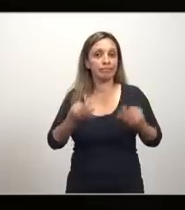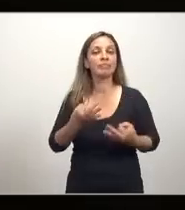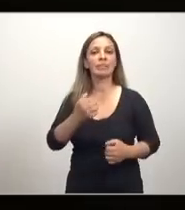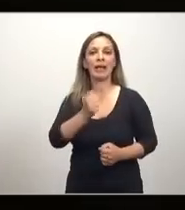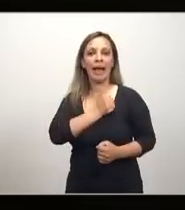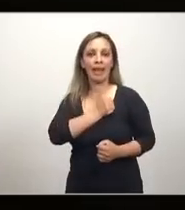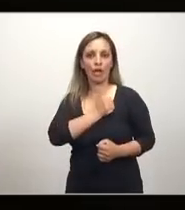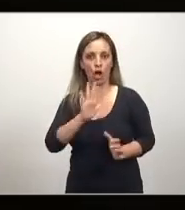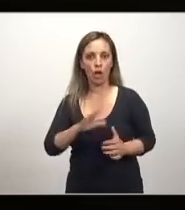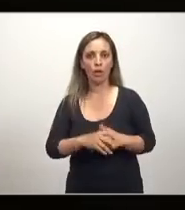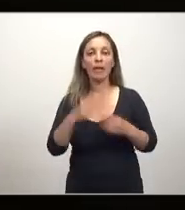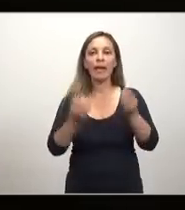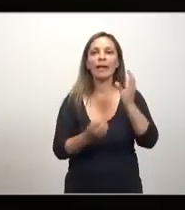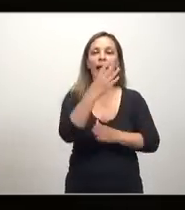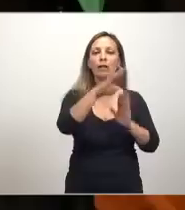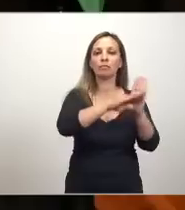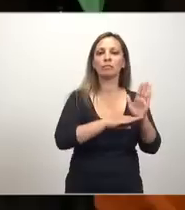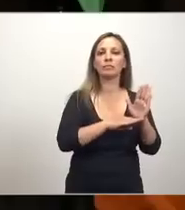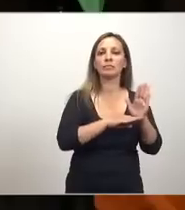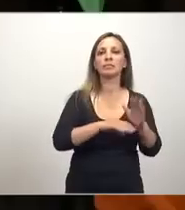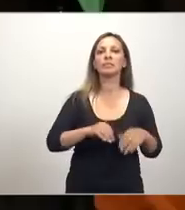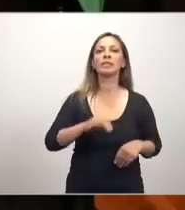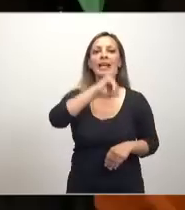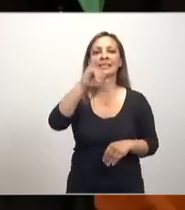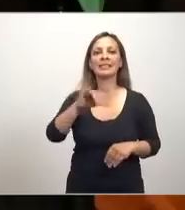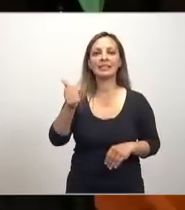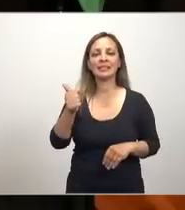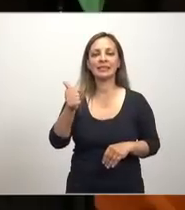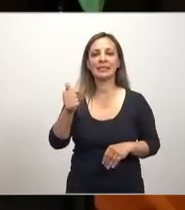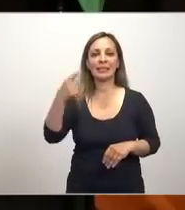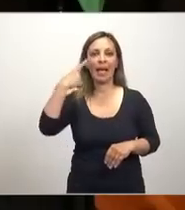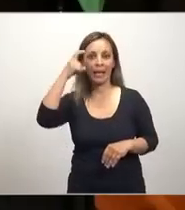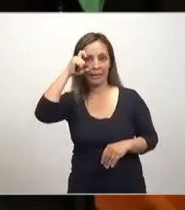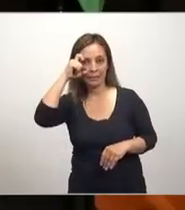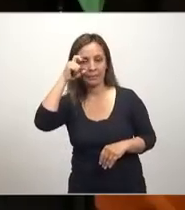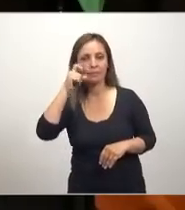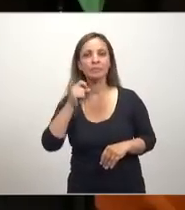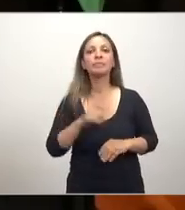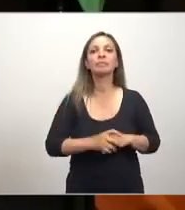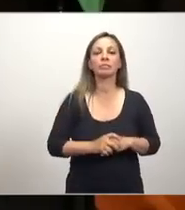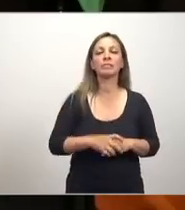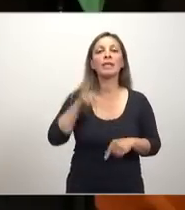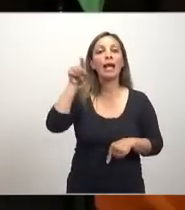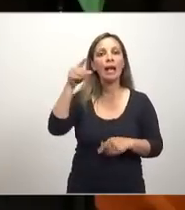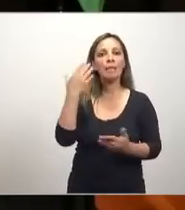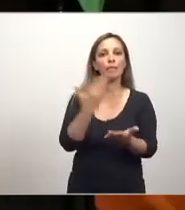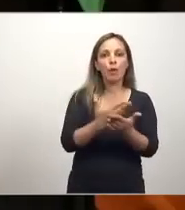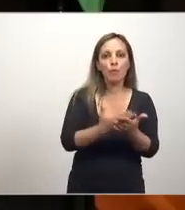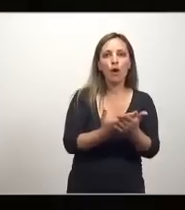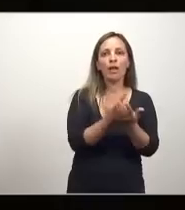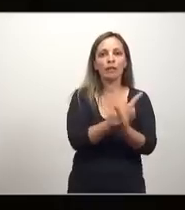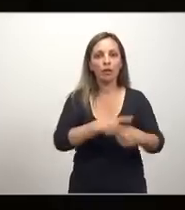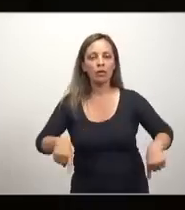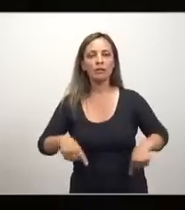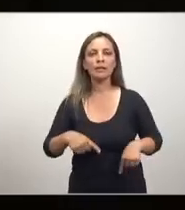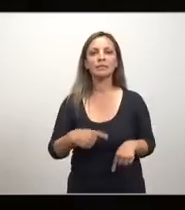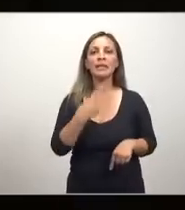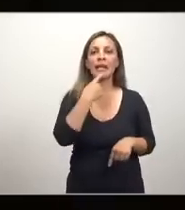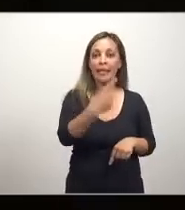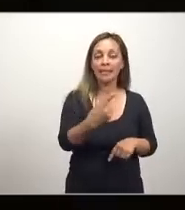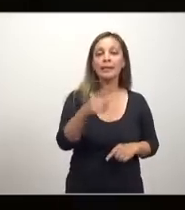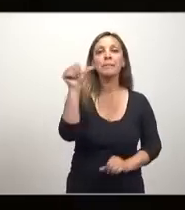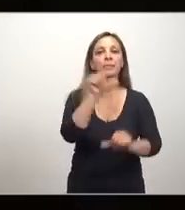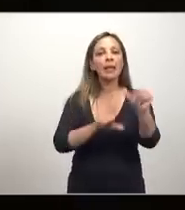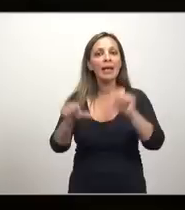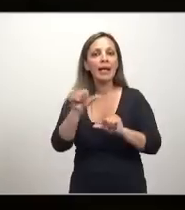Pronto se establecieron principios como la ley de SAE, de CEI, propuesta por el economista francés Jean-Baptiste, CEI, etcétera, que dice en esencia que